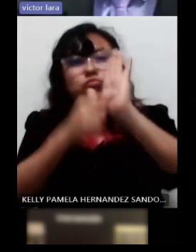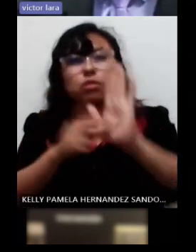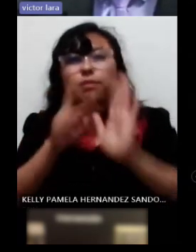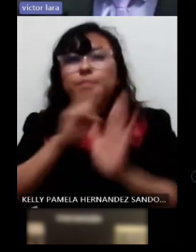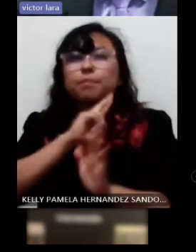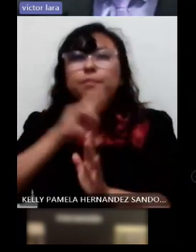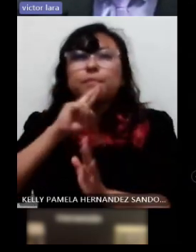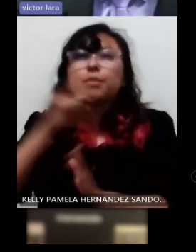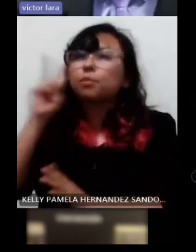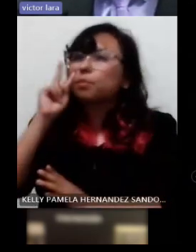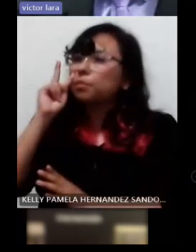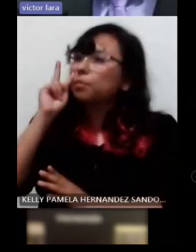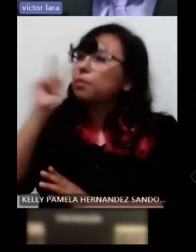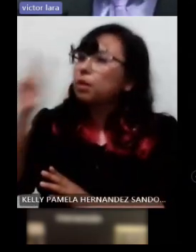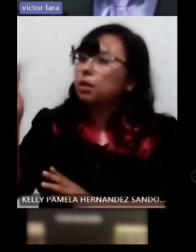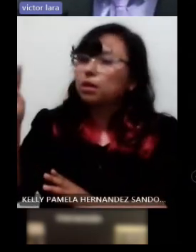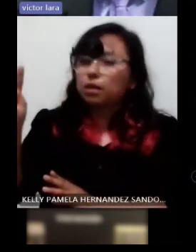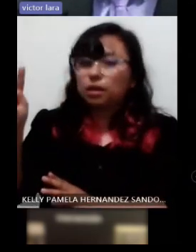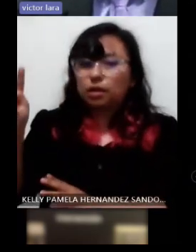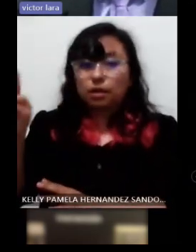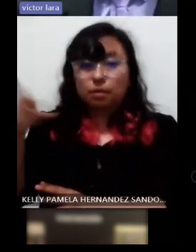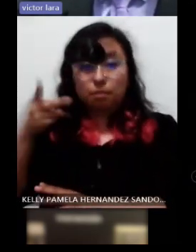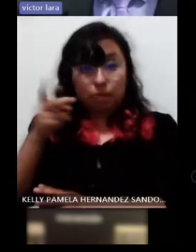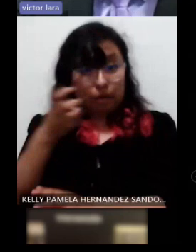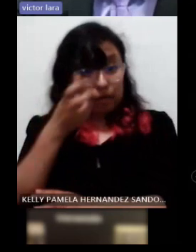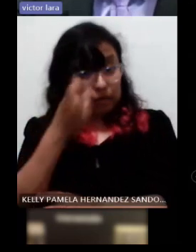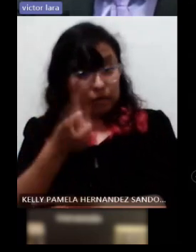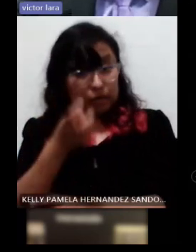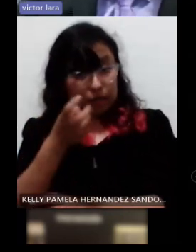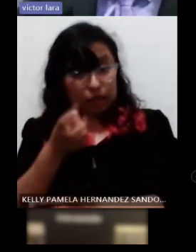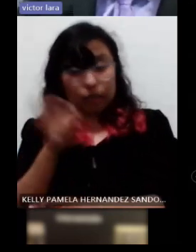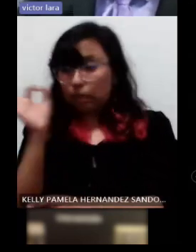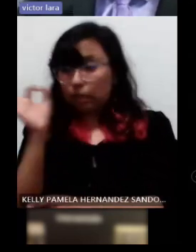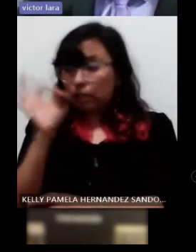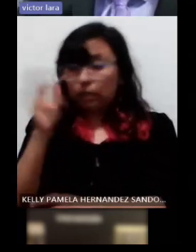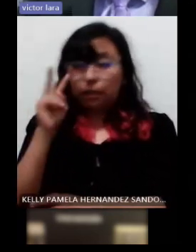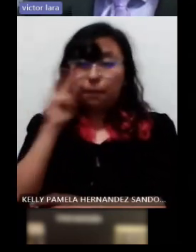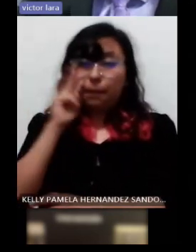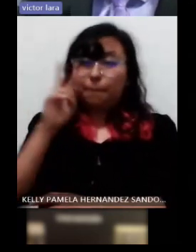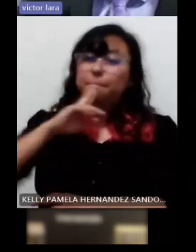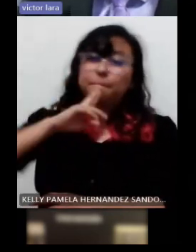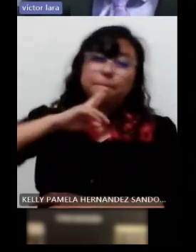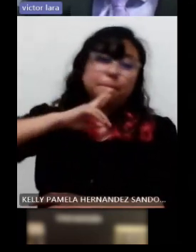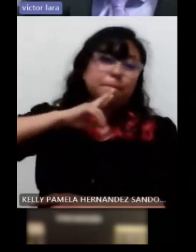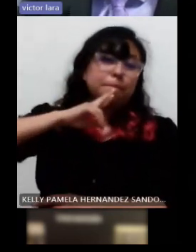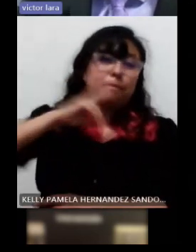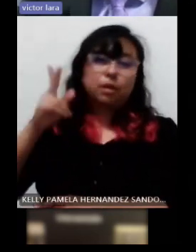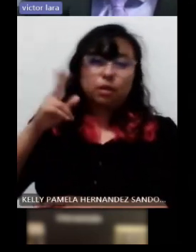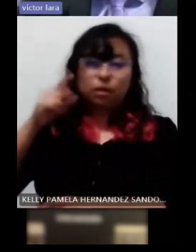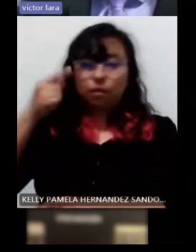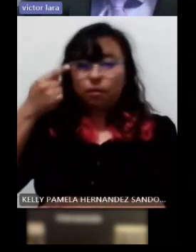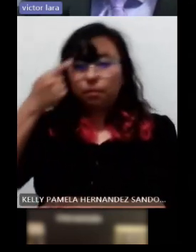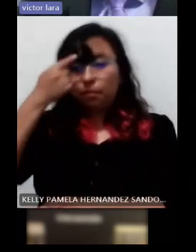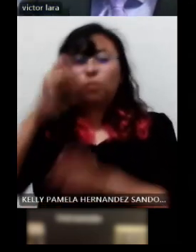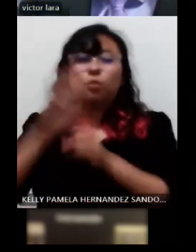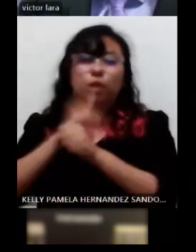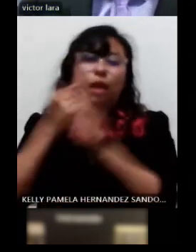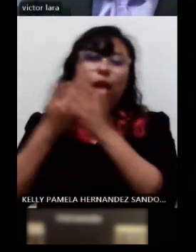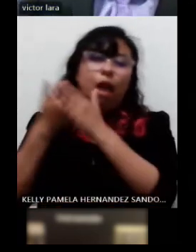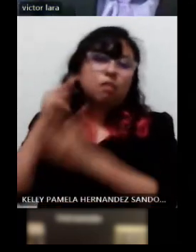paciente y tentativamente proyectar una mejor visión de lo que el paciente ya tenía